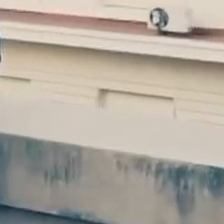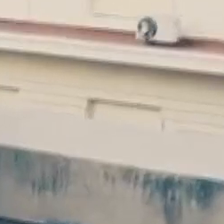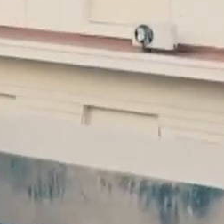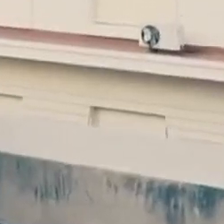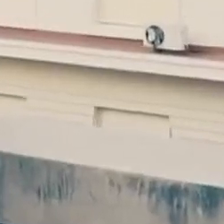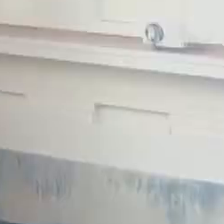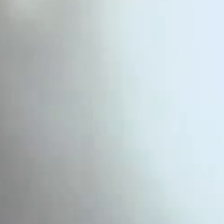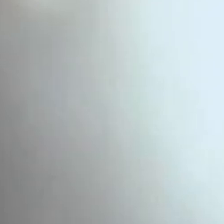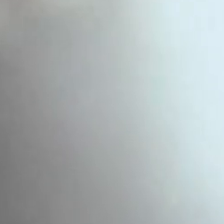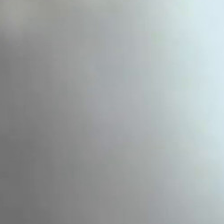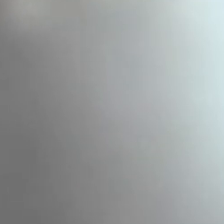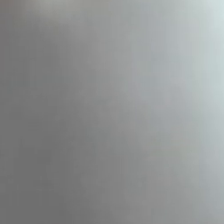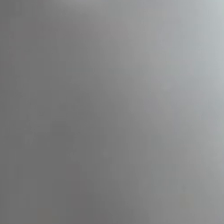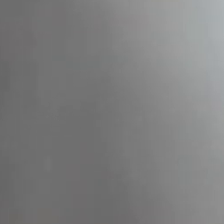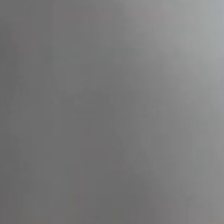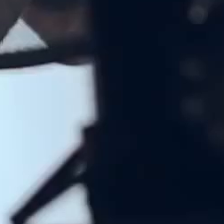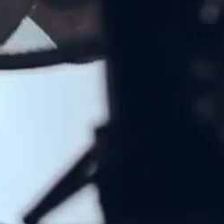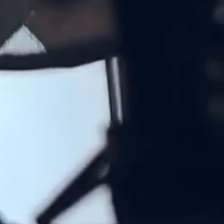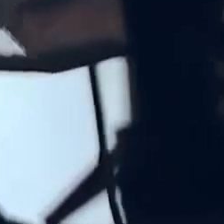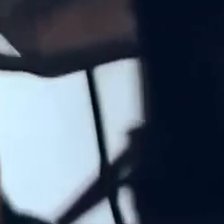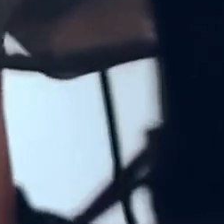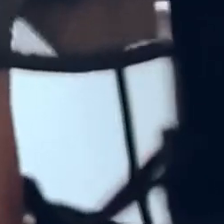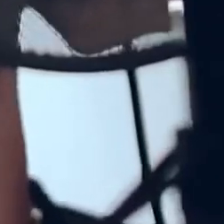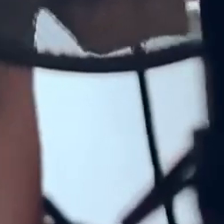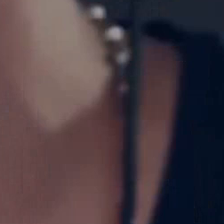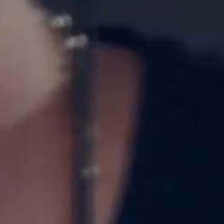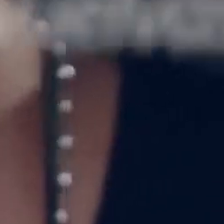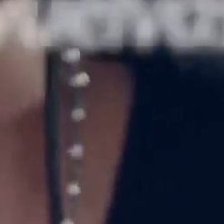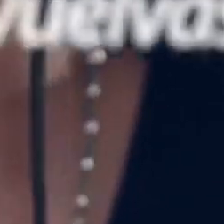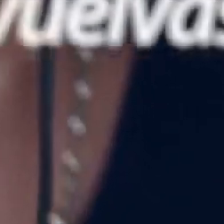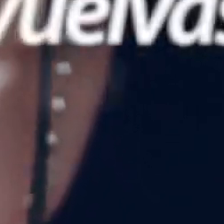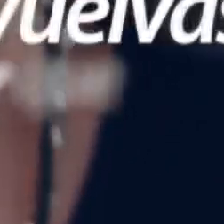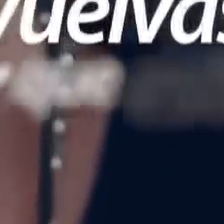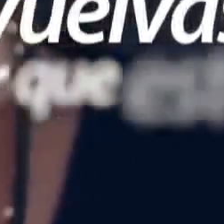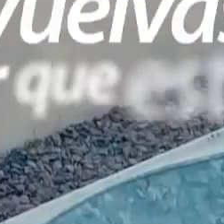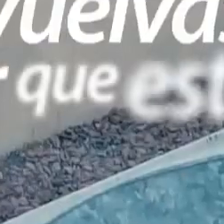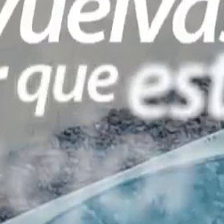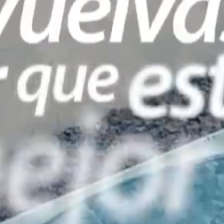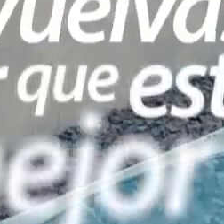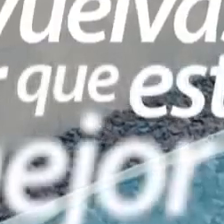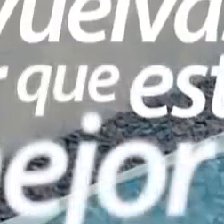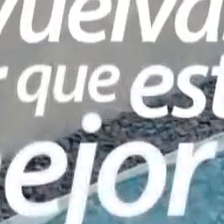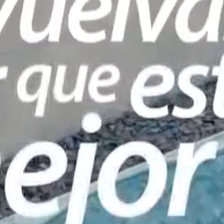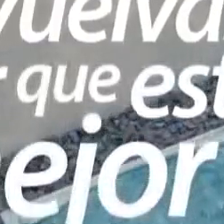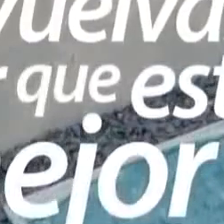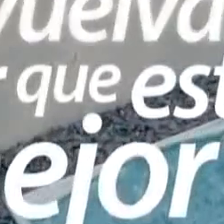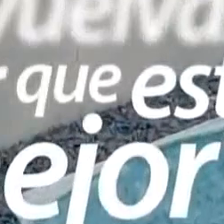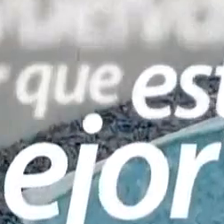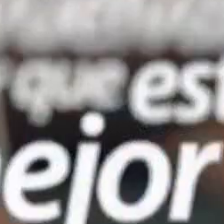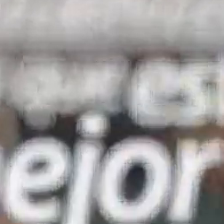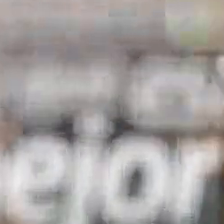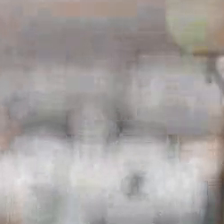Me viene a recordar que hasta tu sombra me hace falta. No vuelvas a decir que estoy mejor.